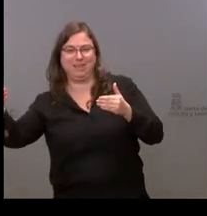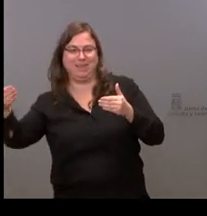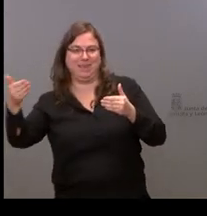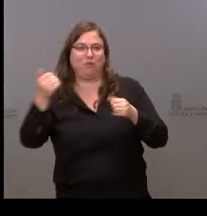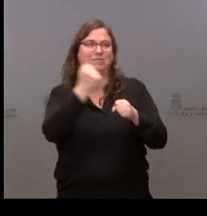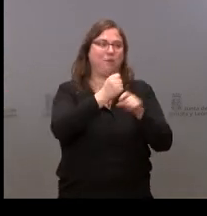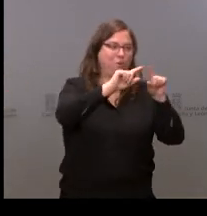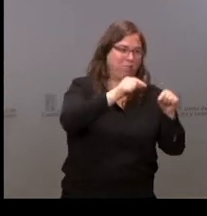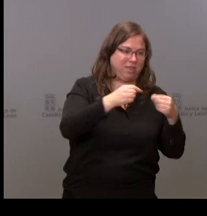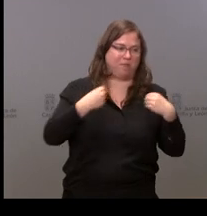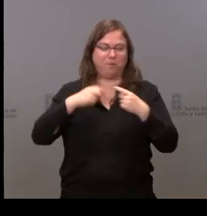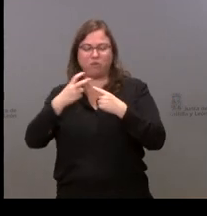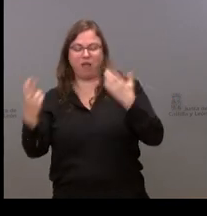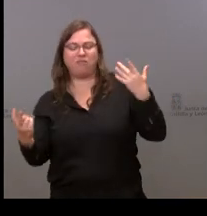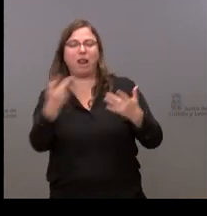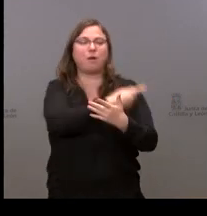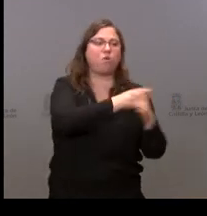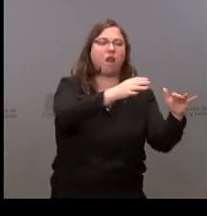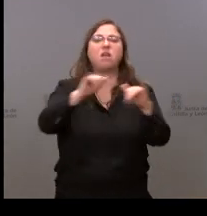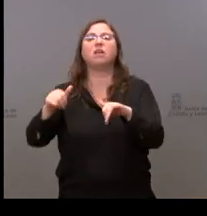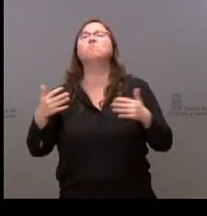podría dar a estas personas. Muchas gracias.